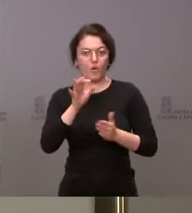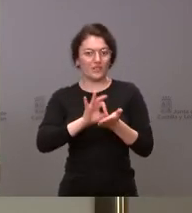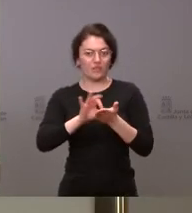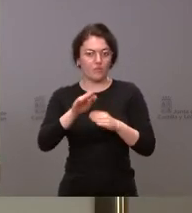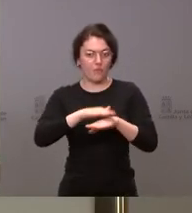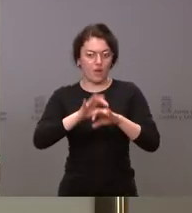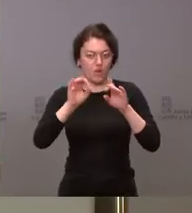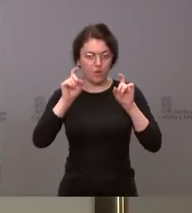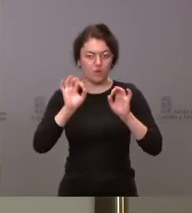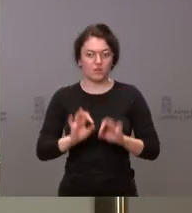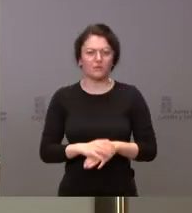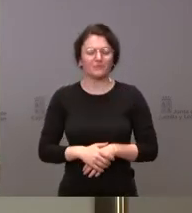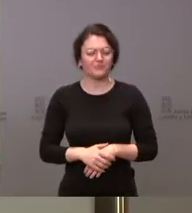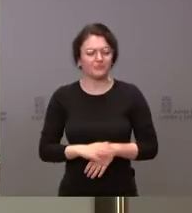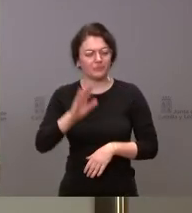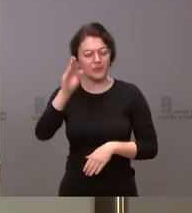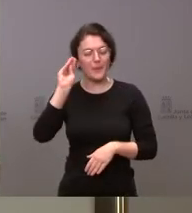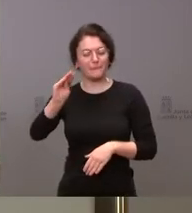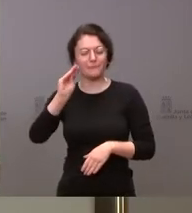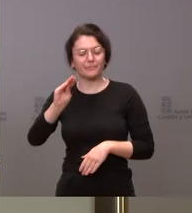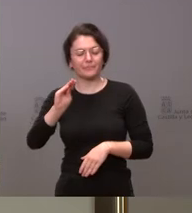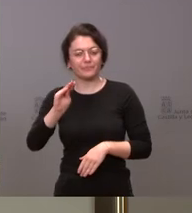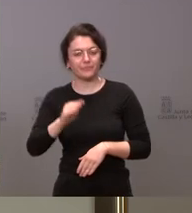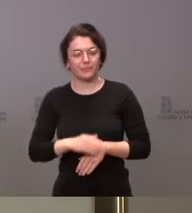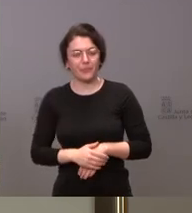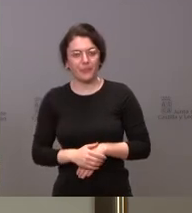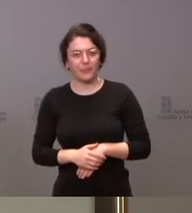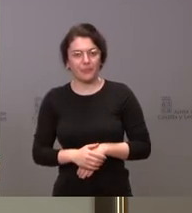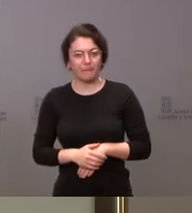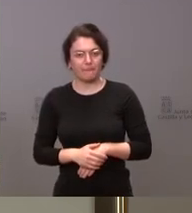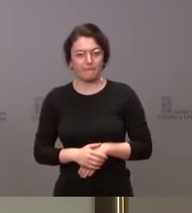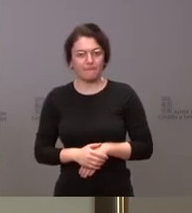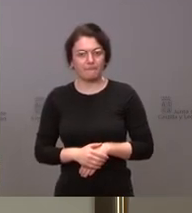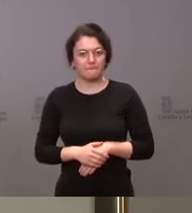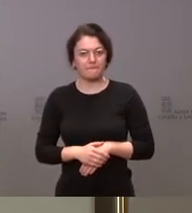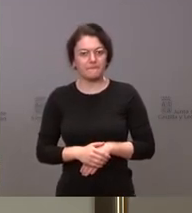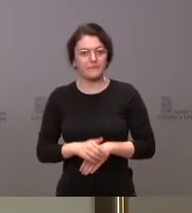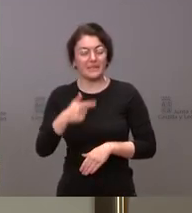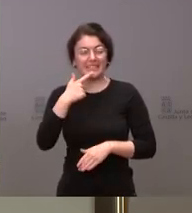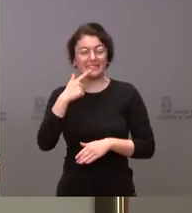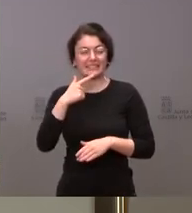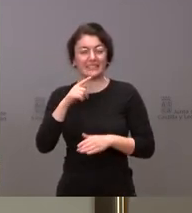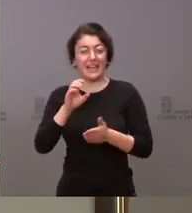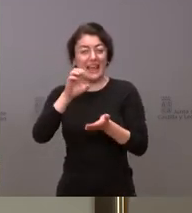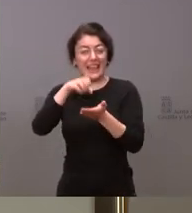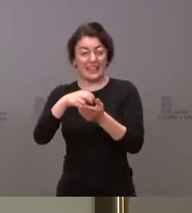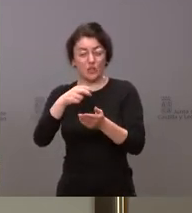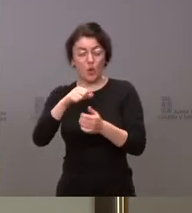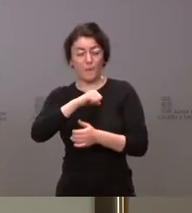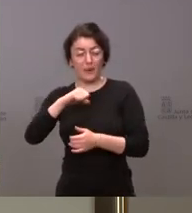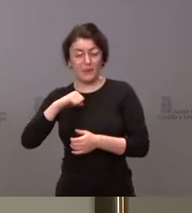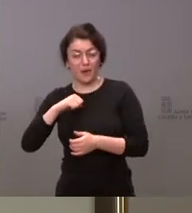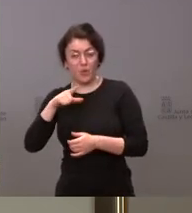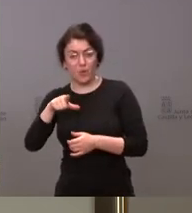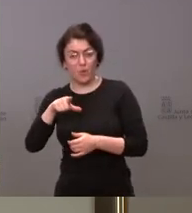Hola, buenos días. Una pregunta para la consejera. Esa financiación de la Junta que va a llegar a los centros privados, ¿cuándo va a llegar? Porque sí que ha habido alguna